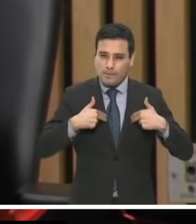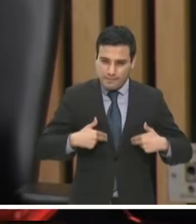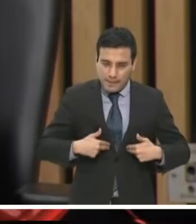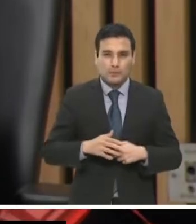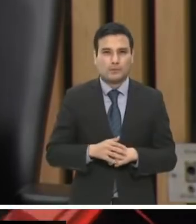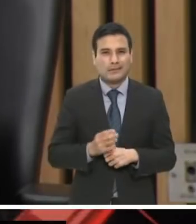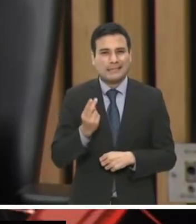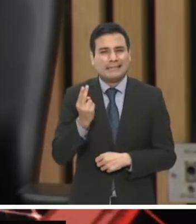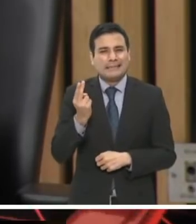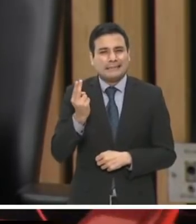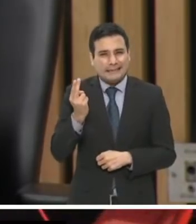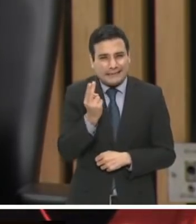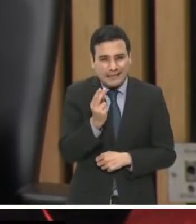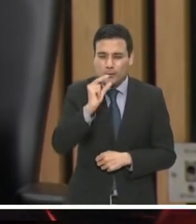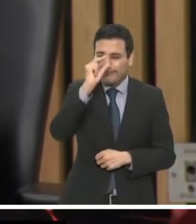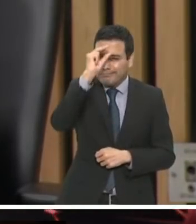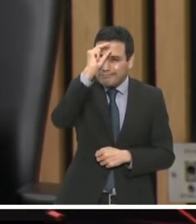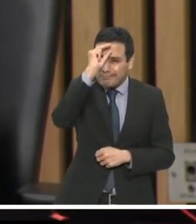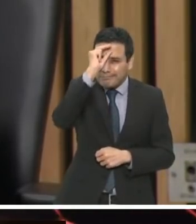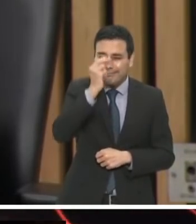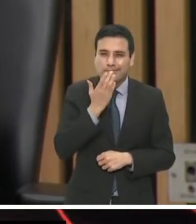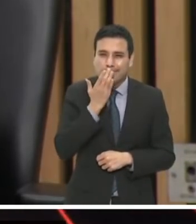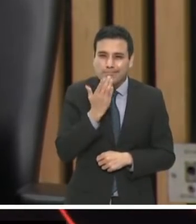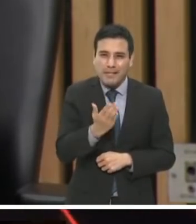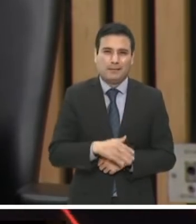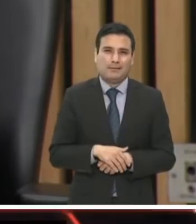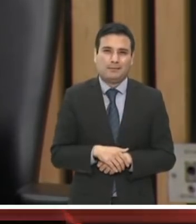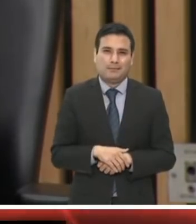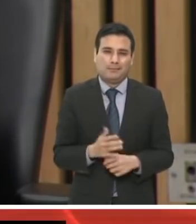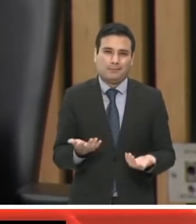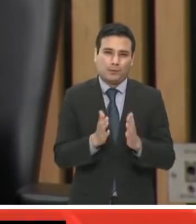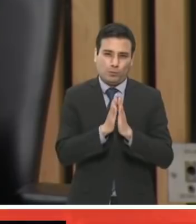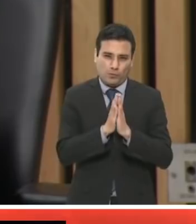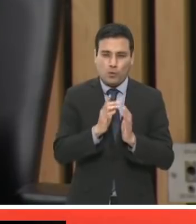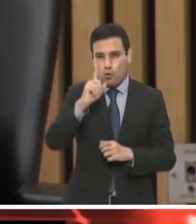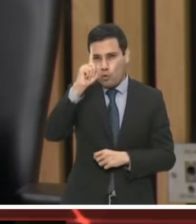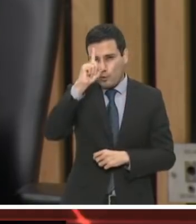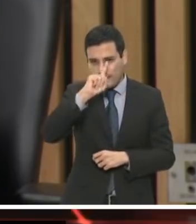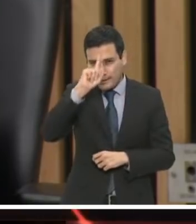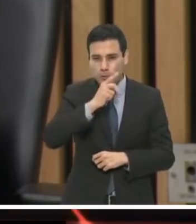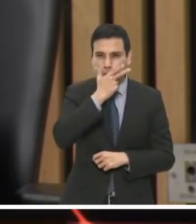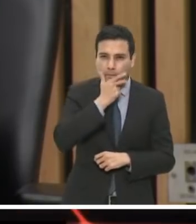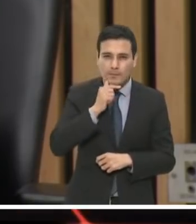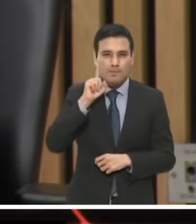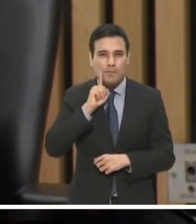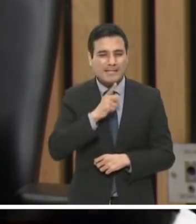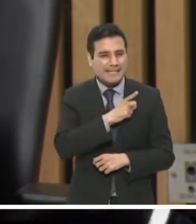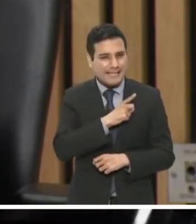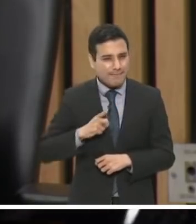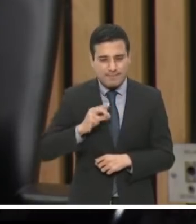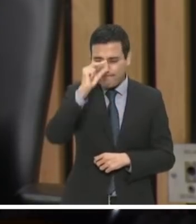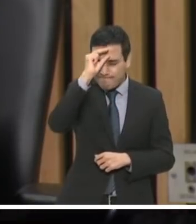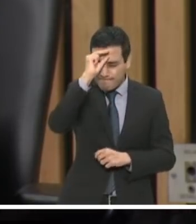sensatez de los señores consejeros y de las señoras consejeras para